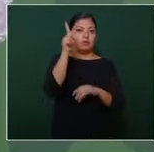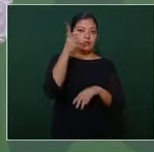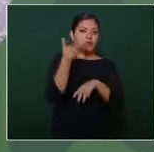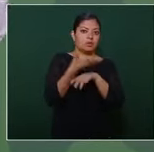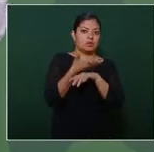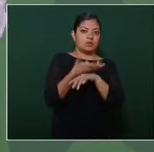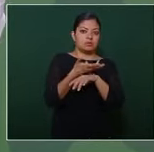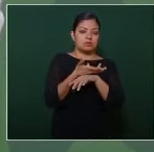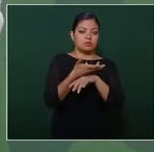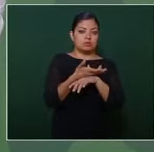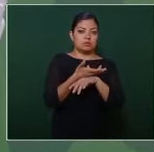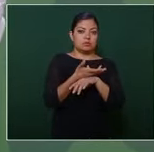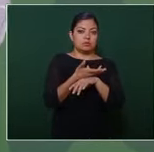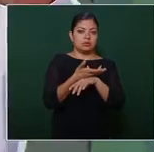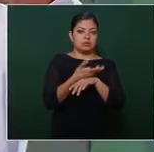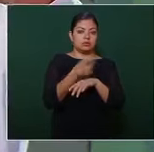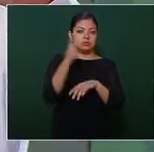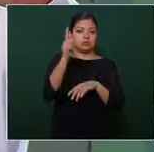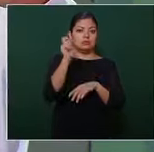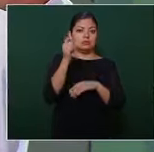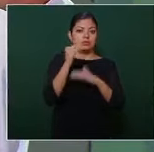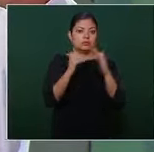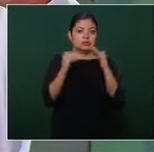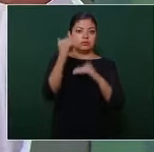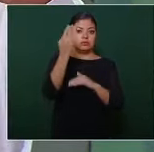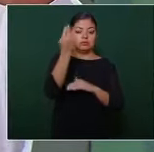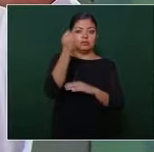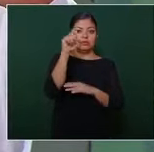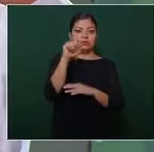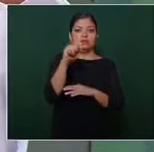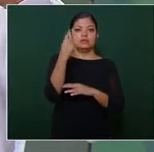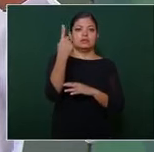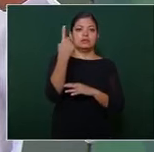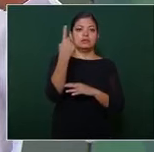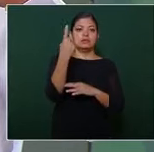ellos traen una inflación de 9.1